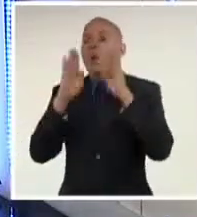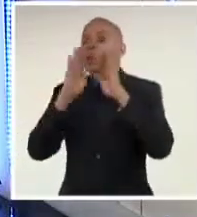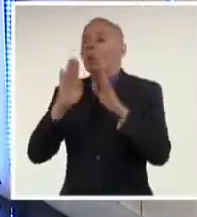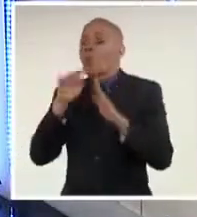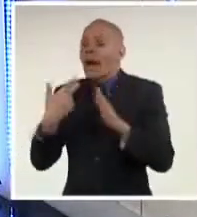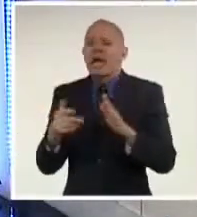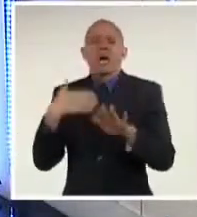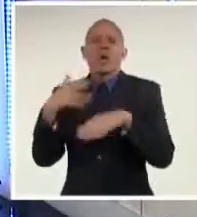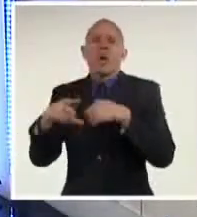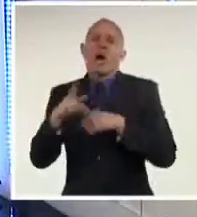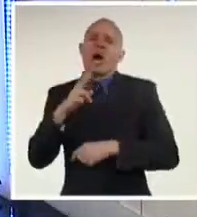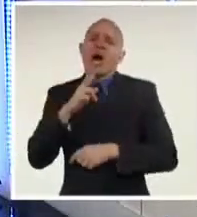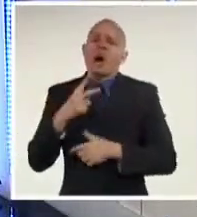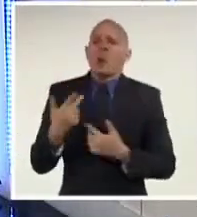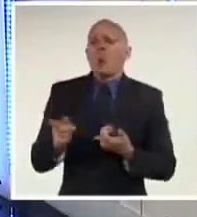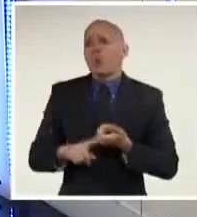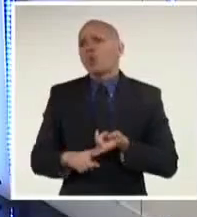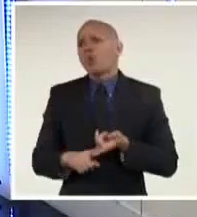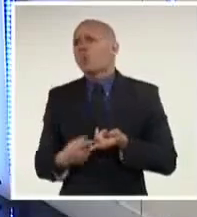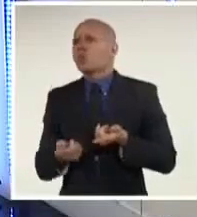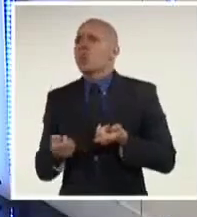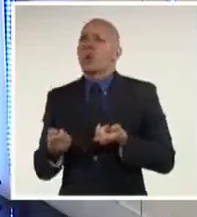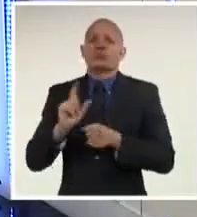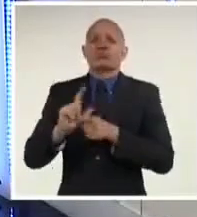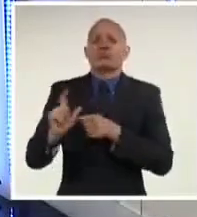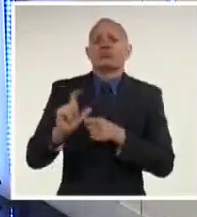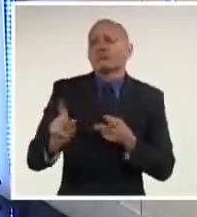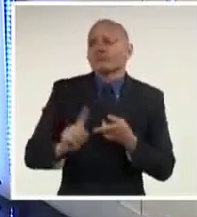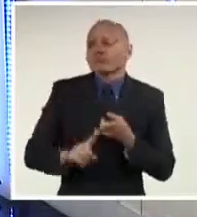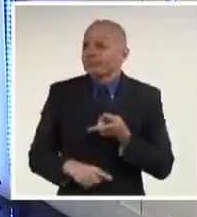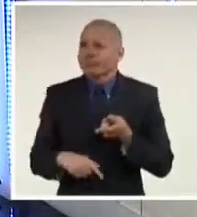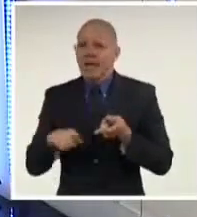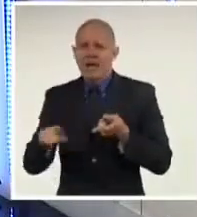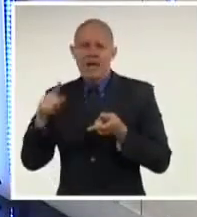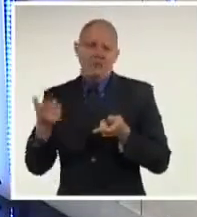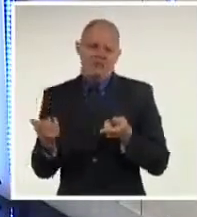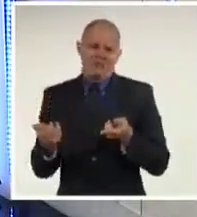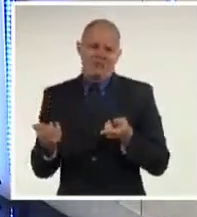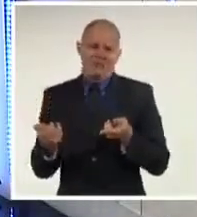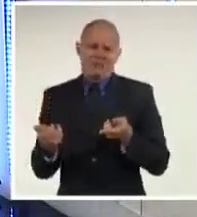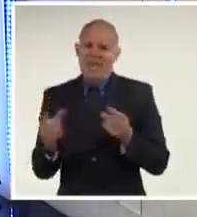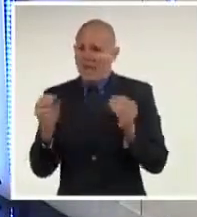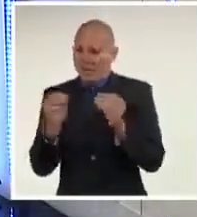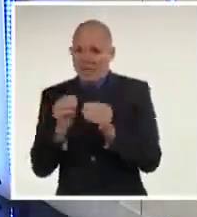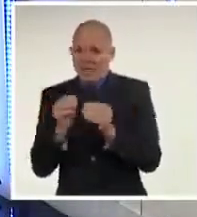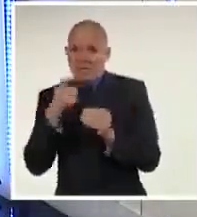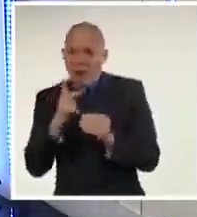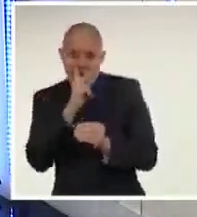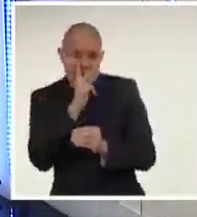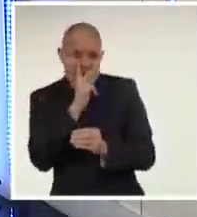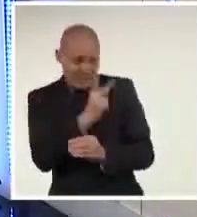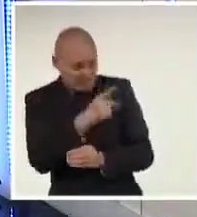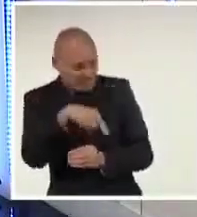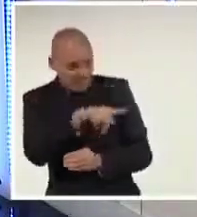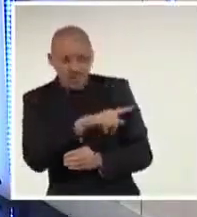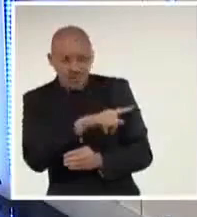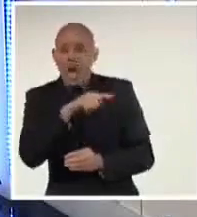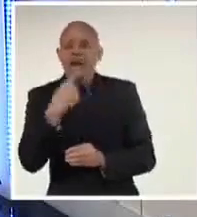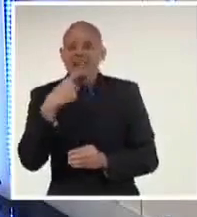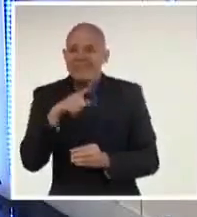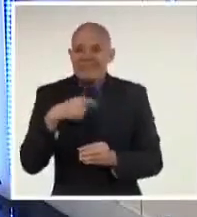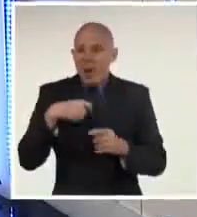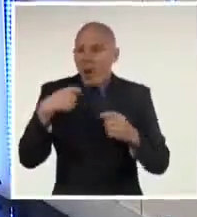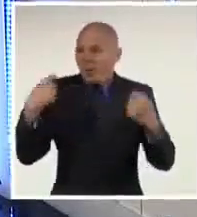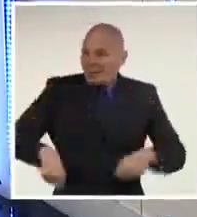problemas muy viejos para no ver que el rollo prioritario ahora es político. Los manifestantes han dicho que no se van hasta que nos